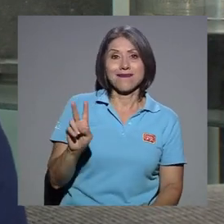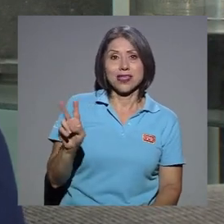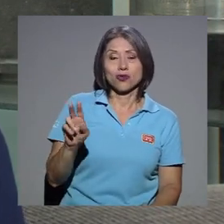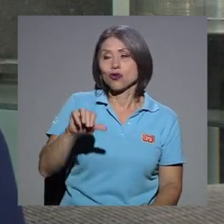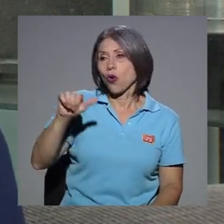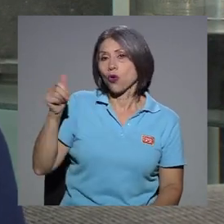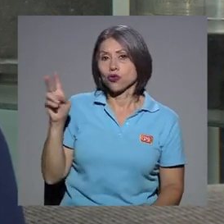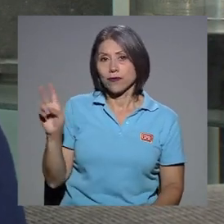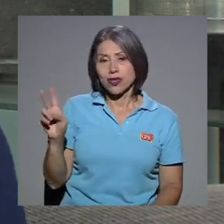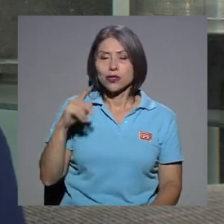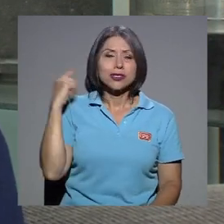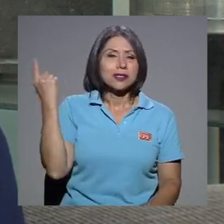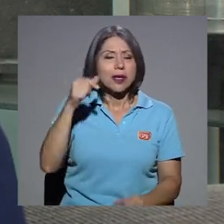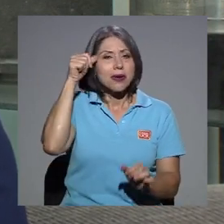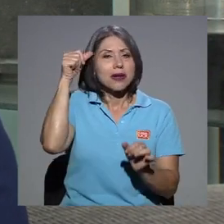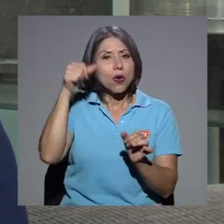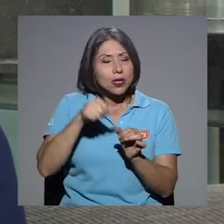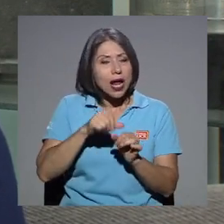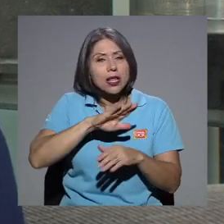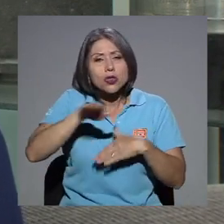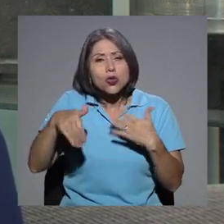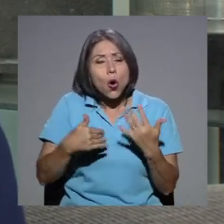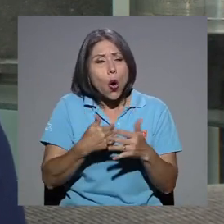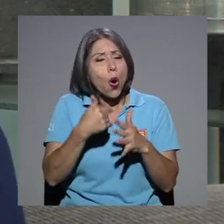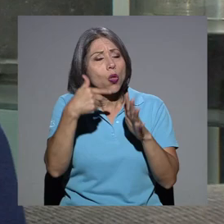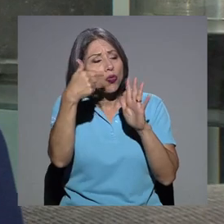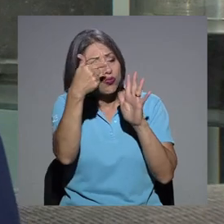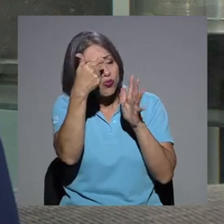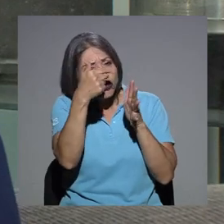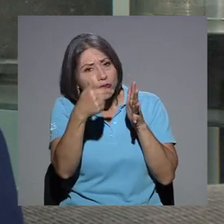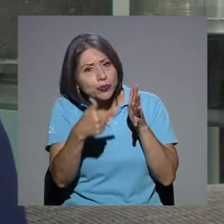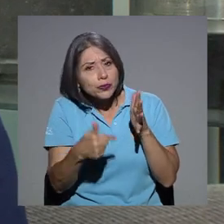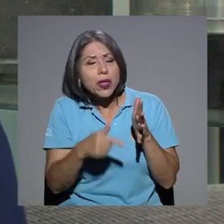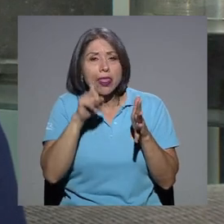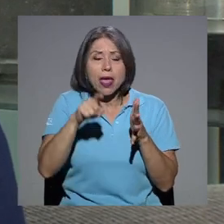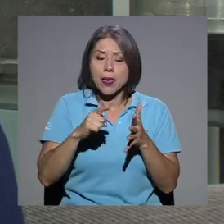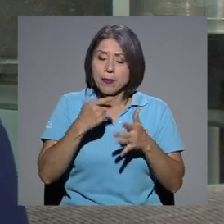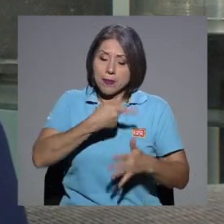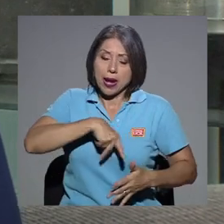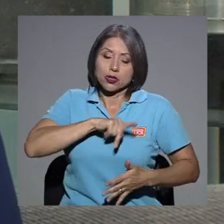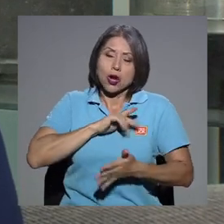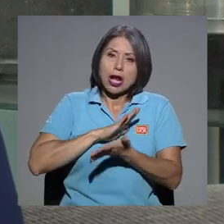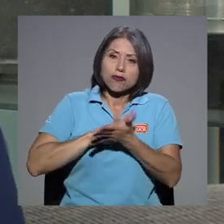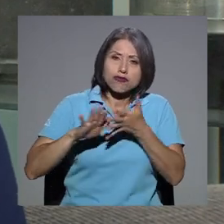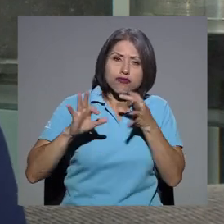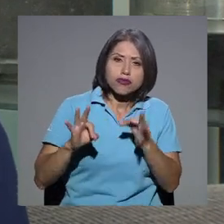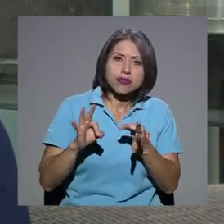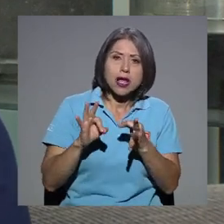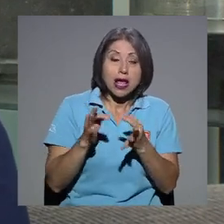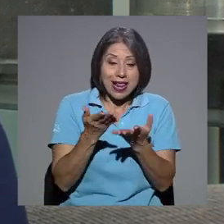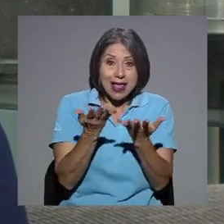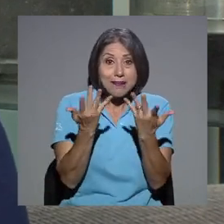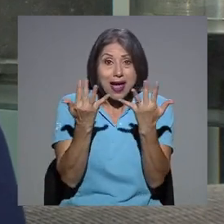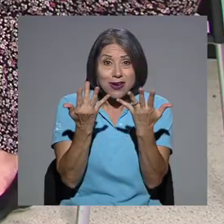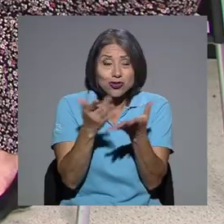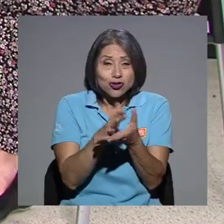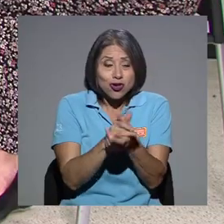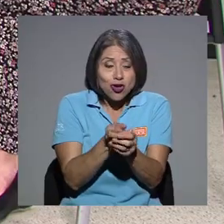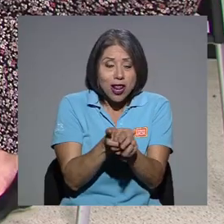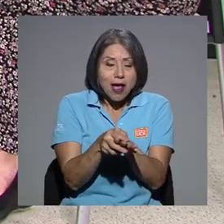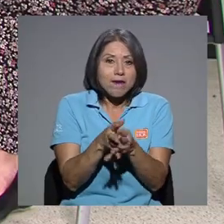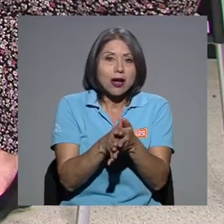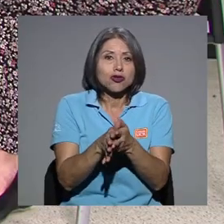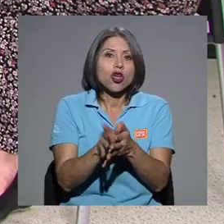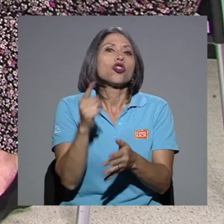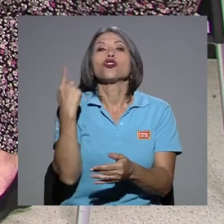recordar tener todos los protocolos de higiene, digamos, higiene personal, el lavado de manos, que tiene que ser un lavado, no así